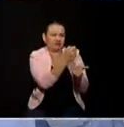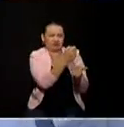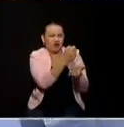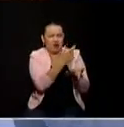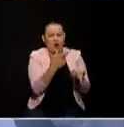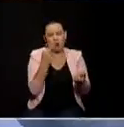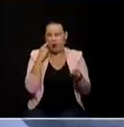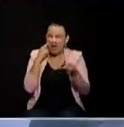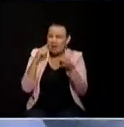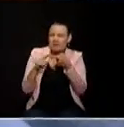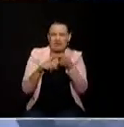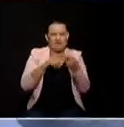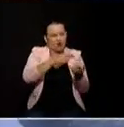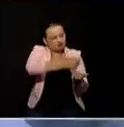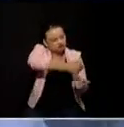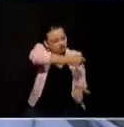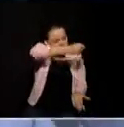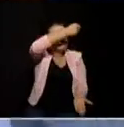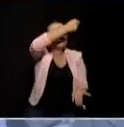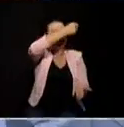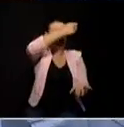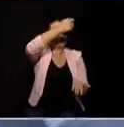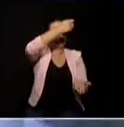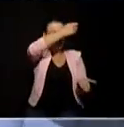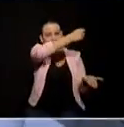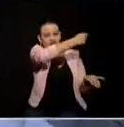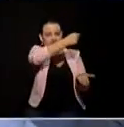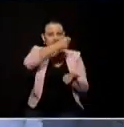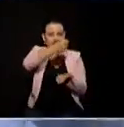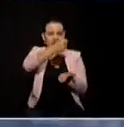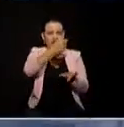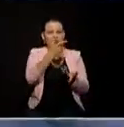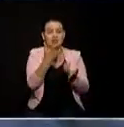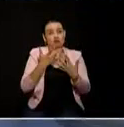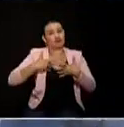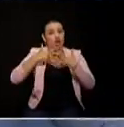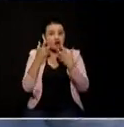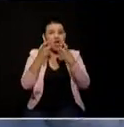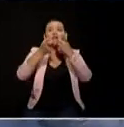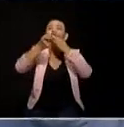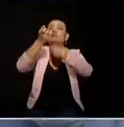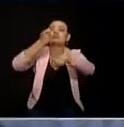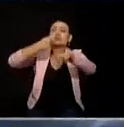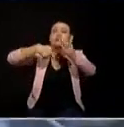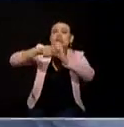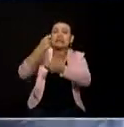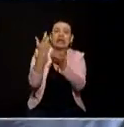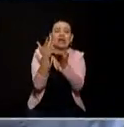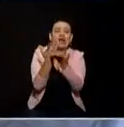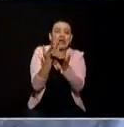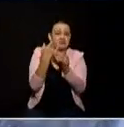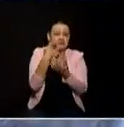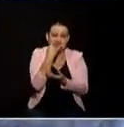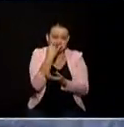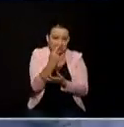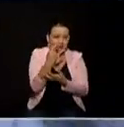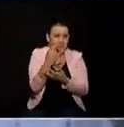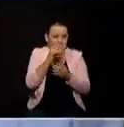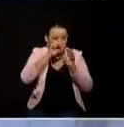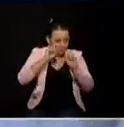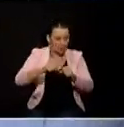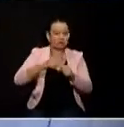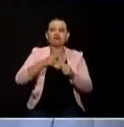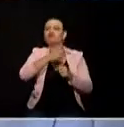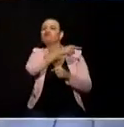puedan ser y en la propuesta es venderla en un momento bollante en un momento interesante que podamos utilizar esos recursos